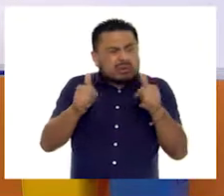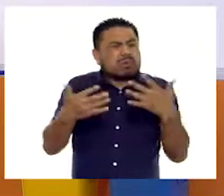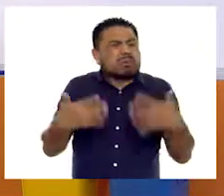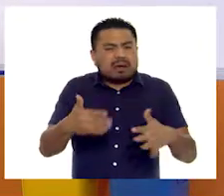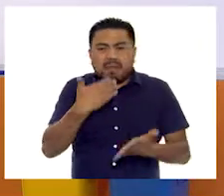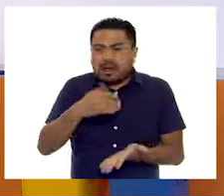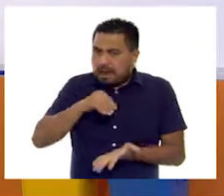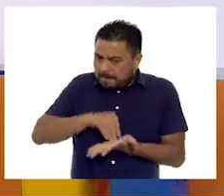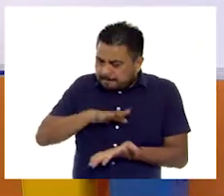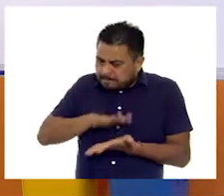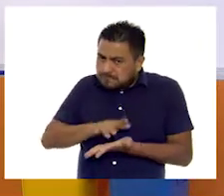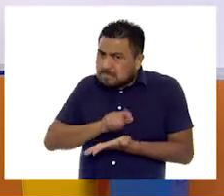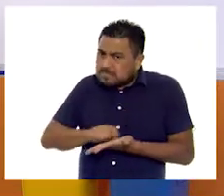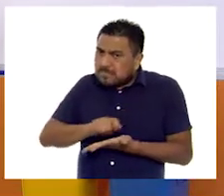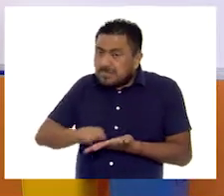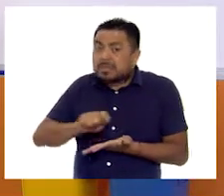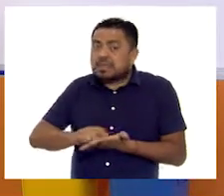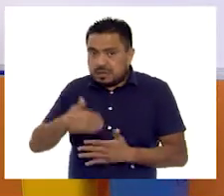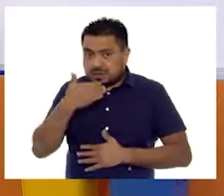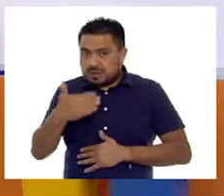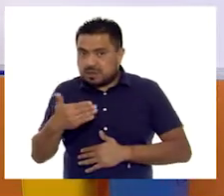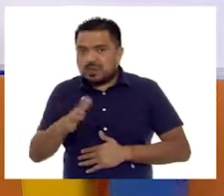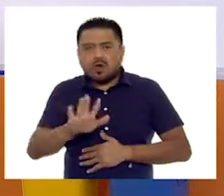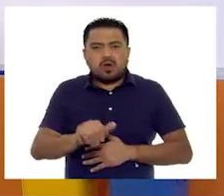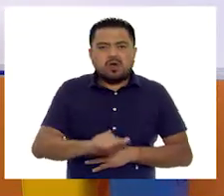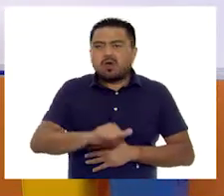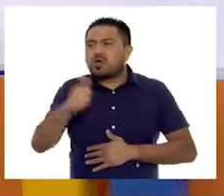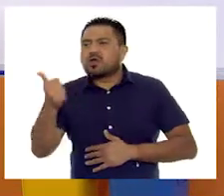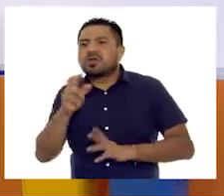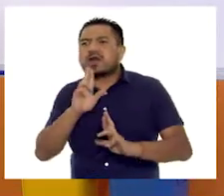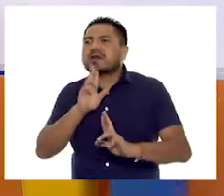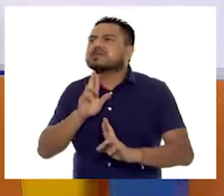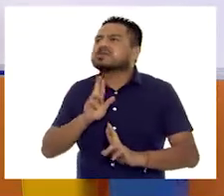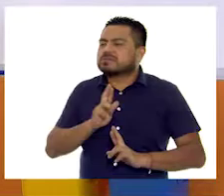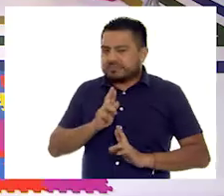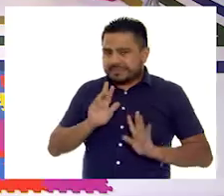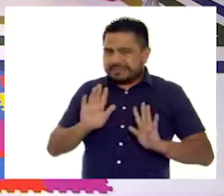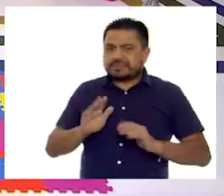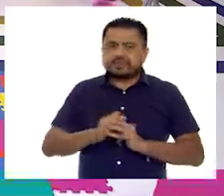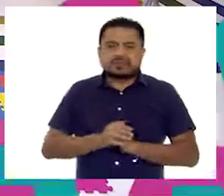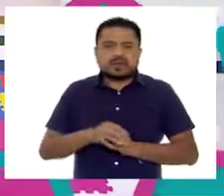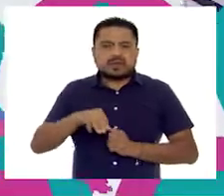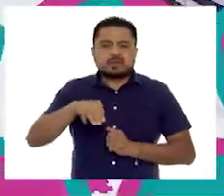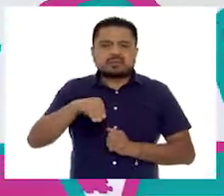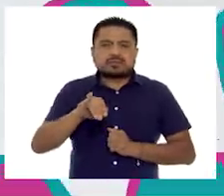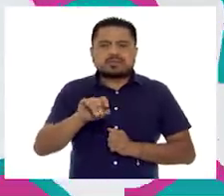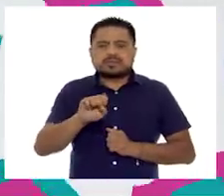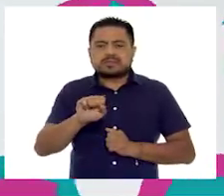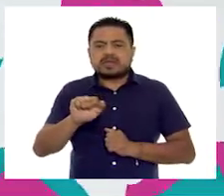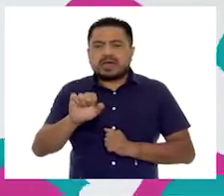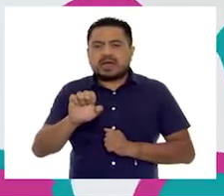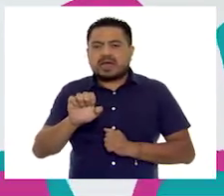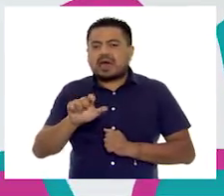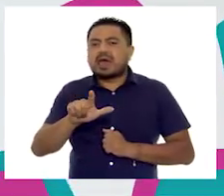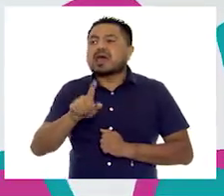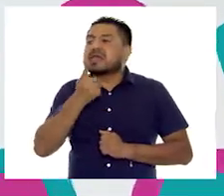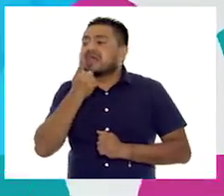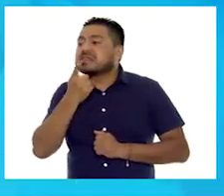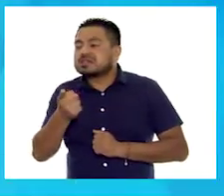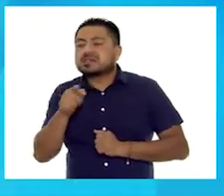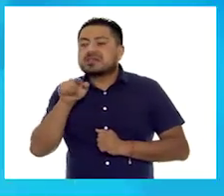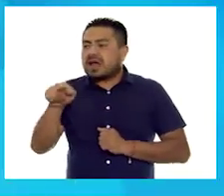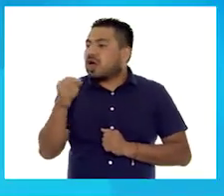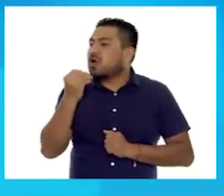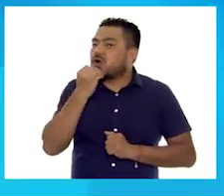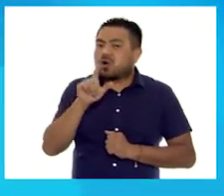¿Fueron registrando? Sí. Vamos a ver otra respuesta. A ver. Misael nos dice que él